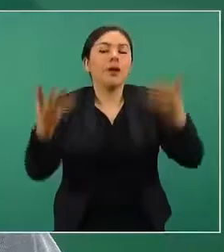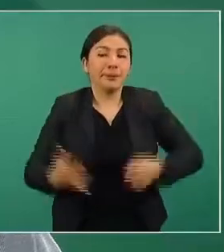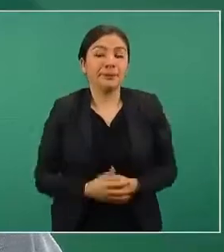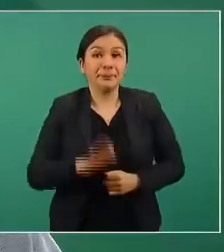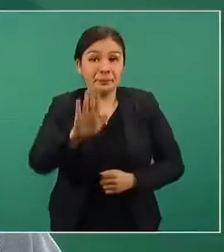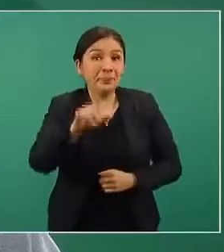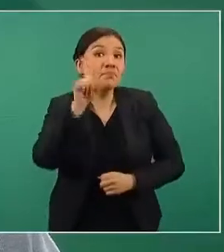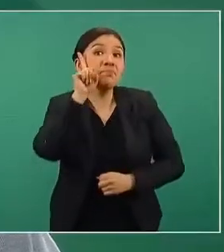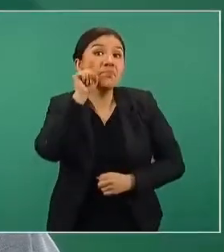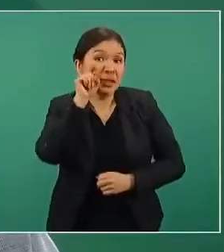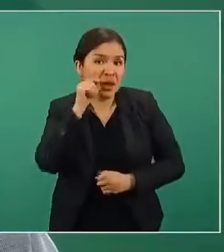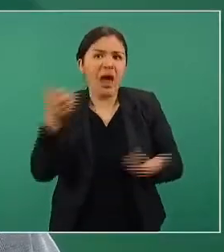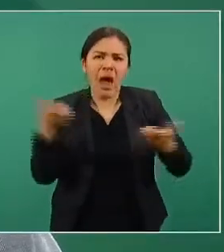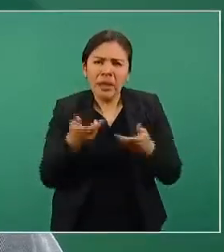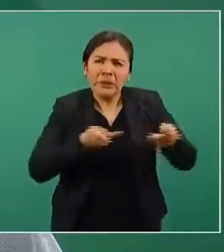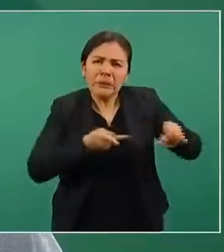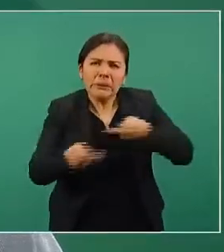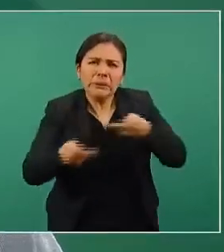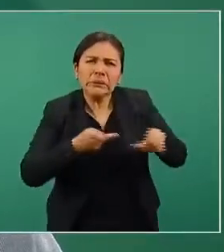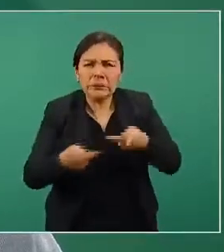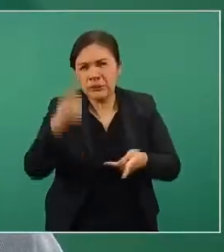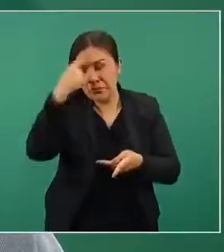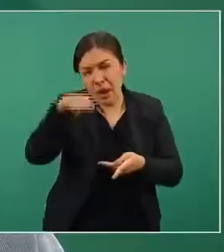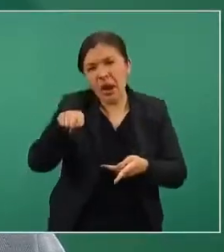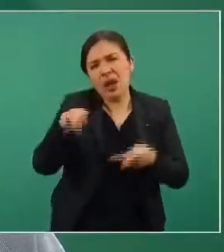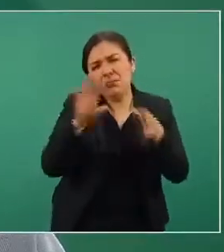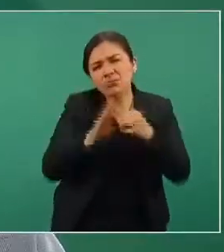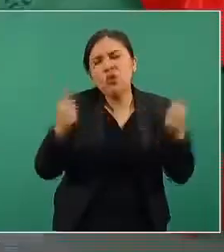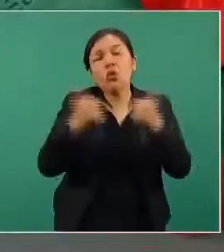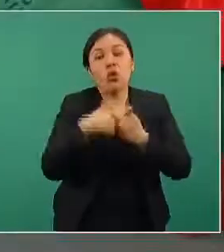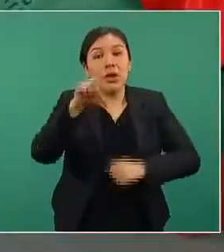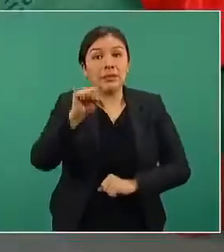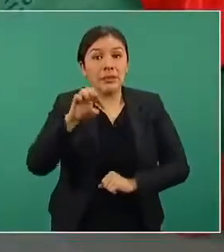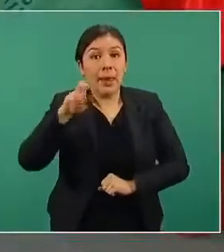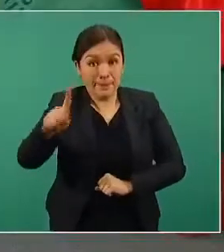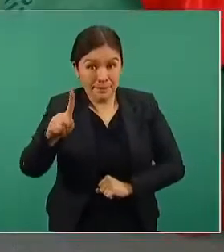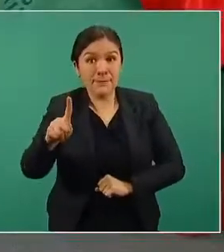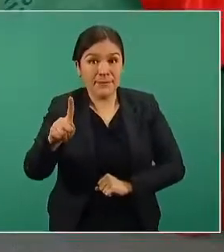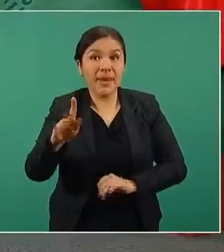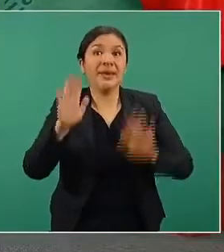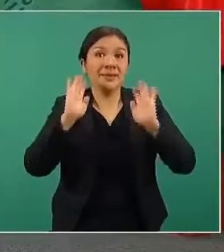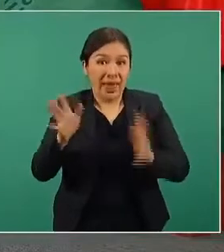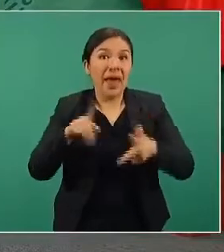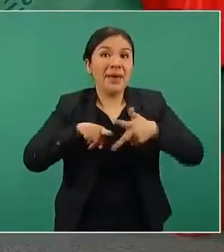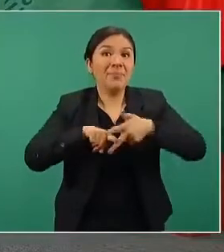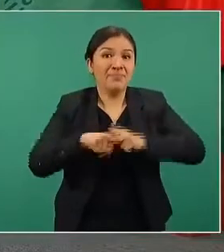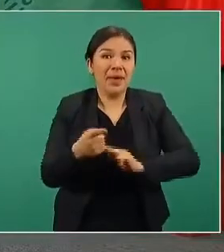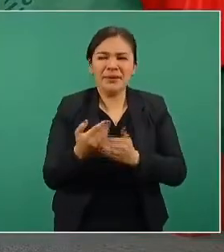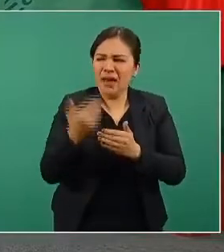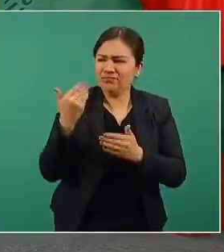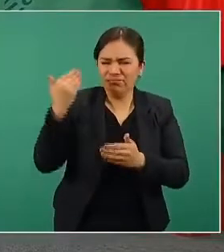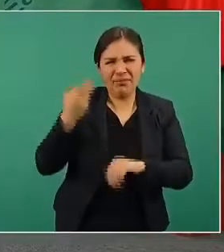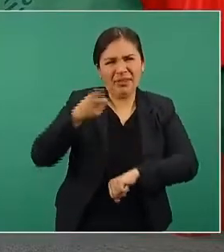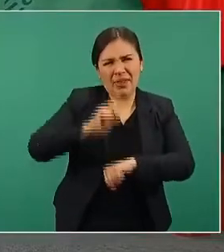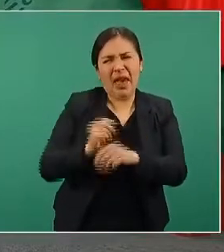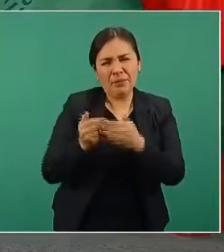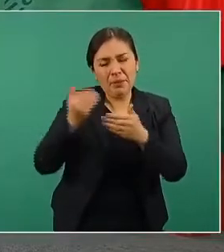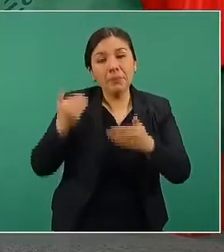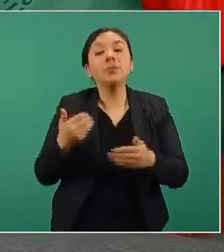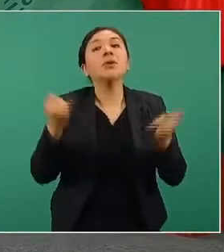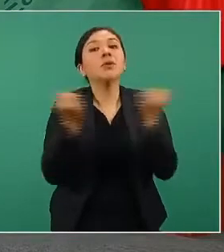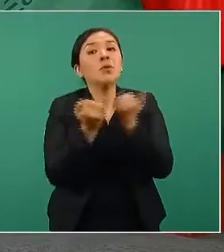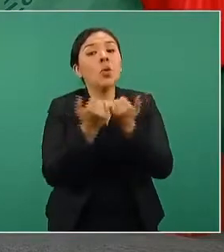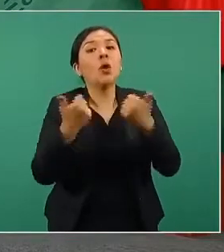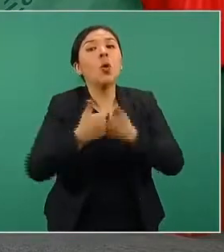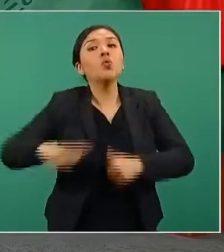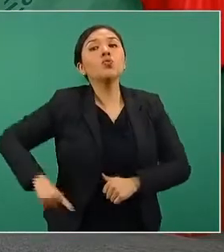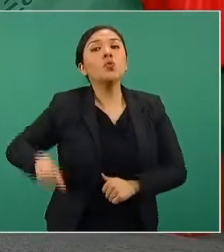Mañana se trabajarán detalles, no sólo con la Secretaría de Educación Pública, que ya fueron empezados de días acá, sino con el